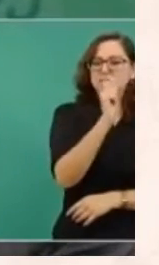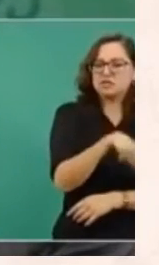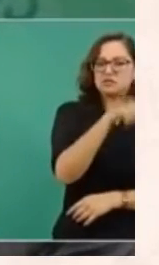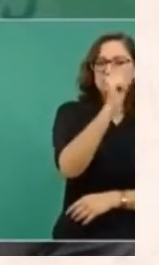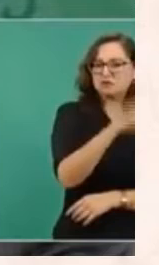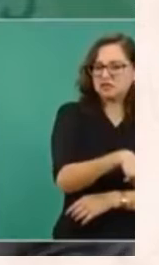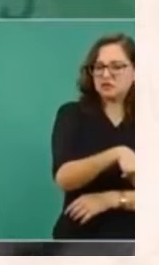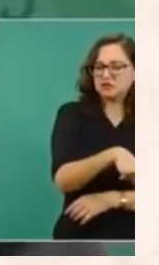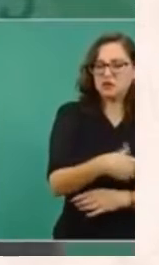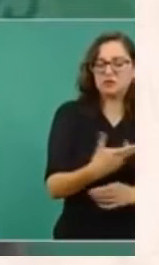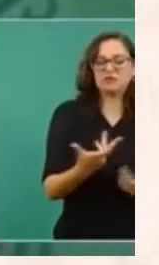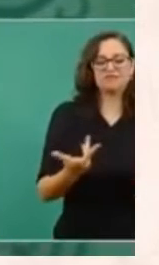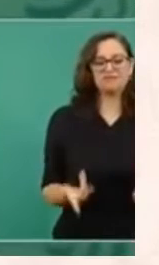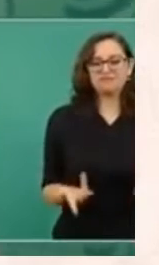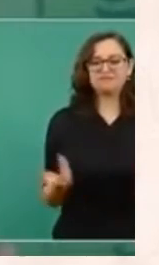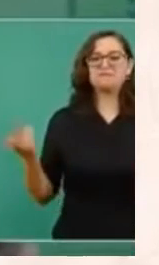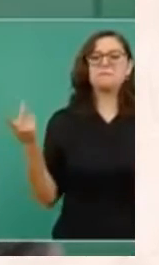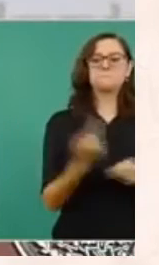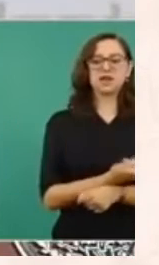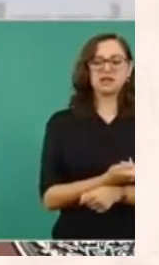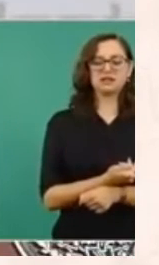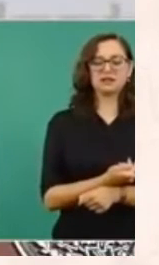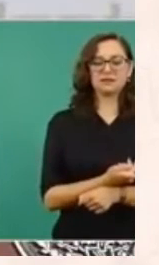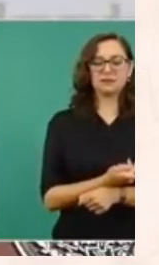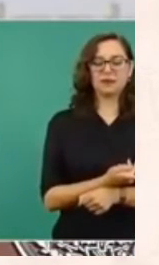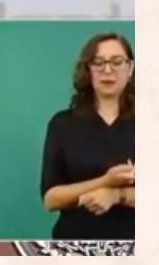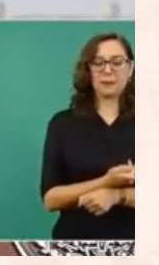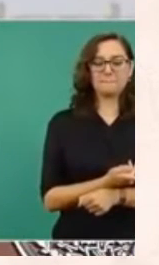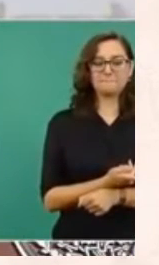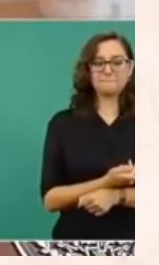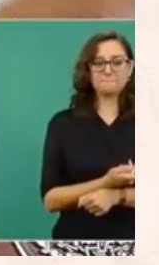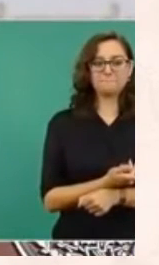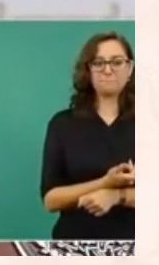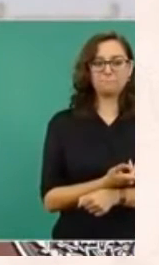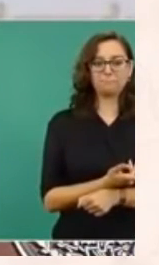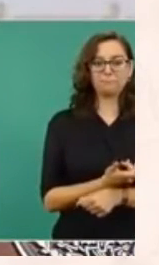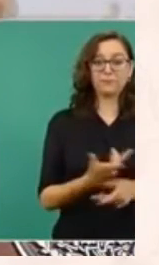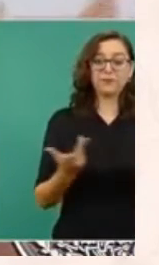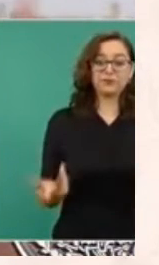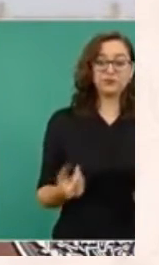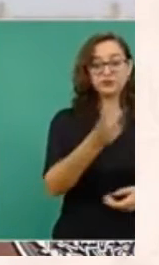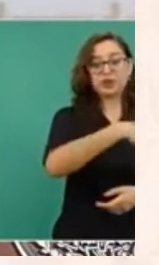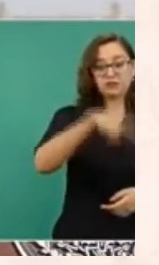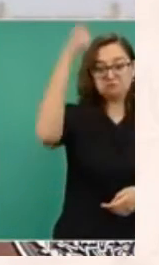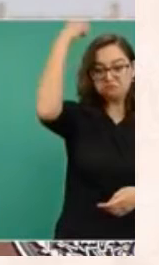Tiene un fundamento. Unos nacen para